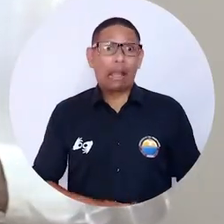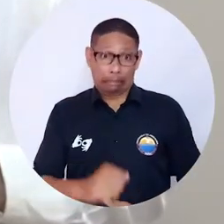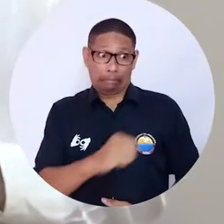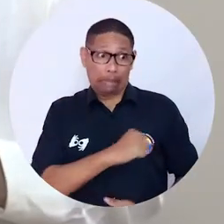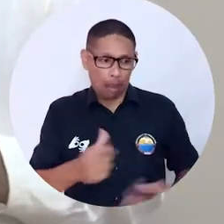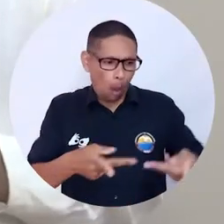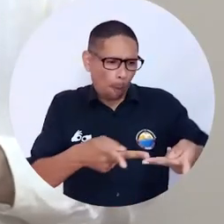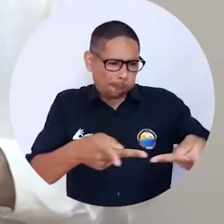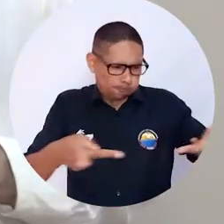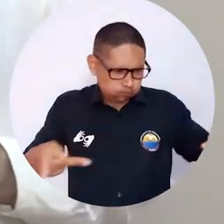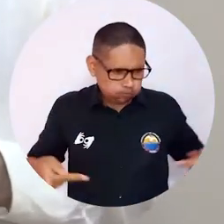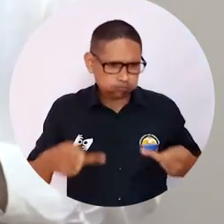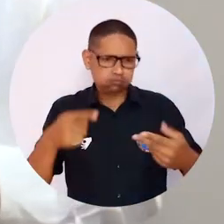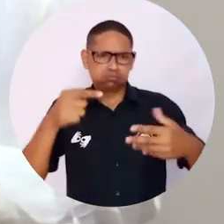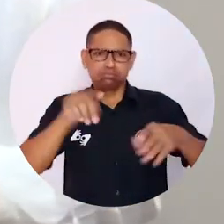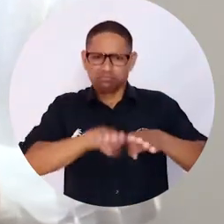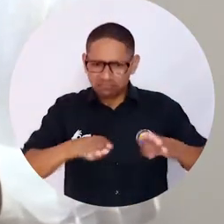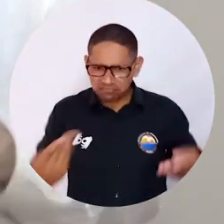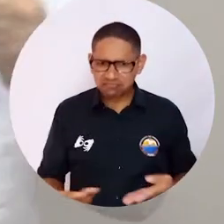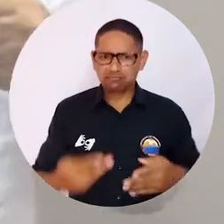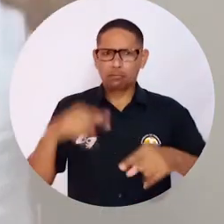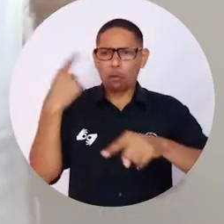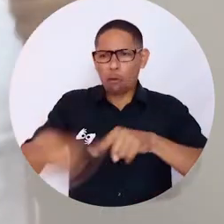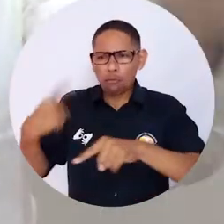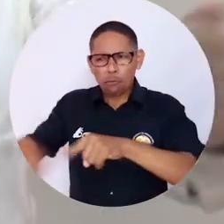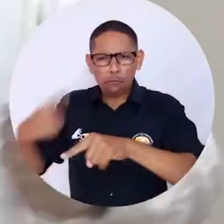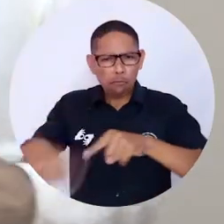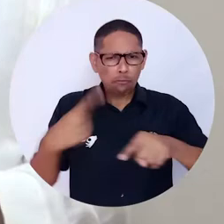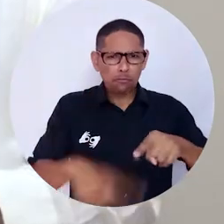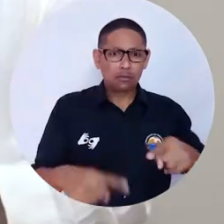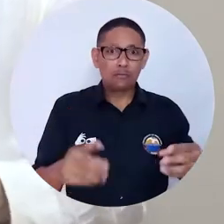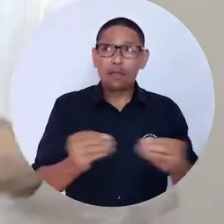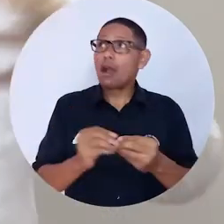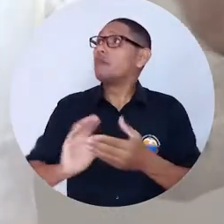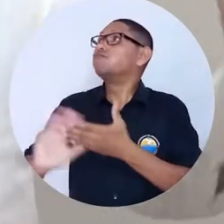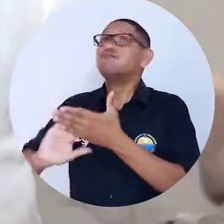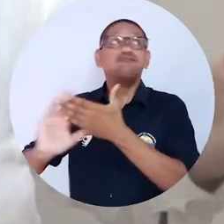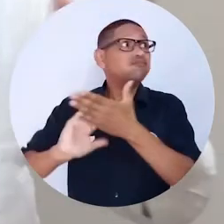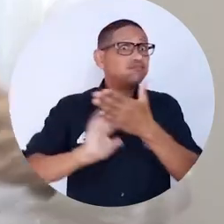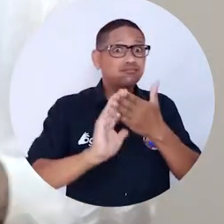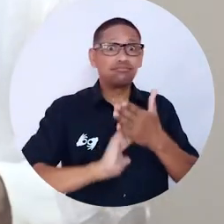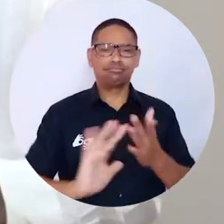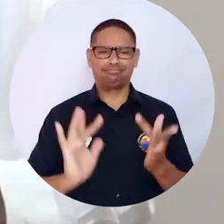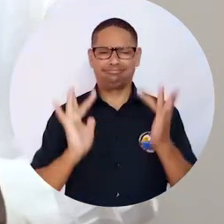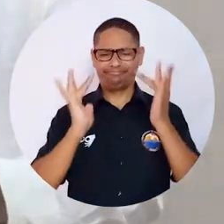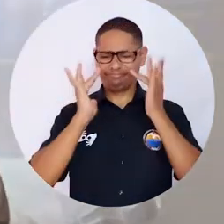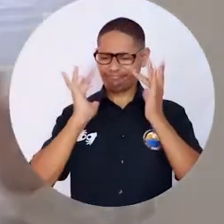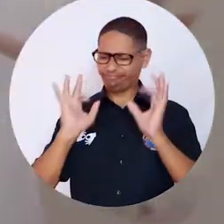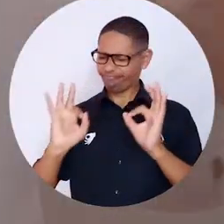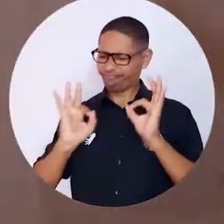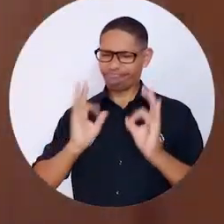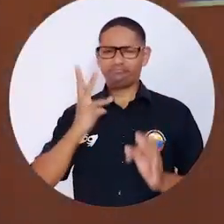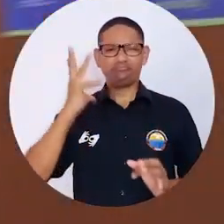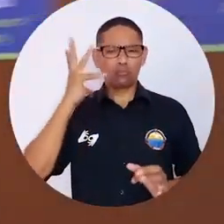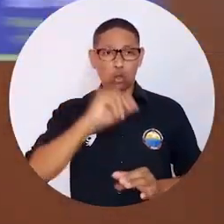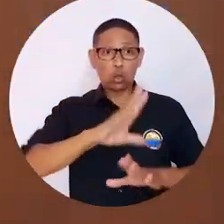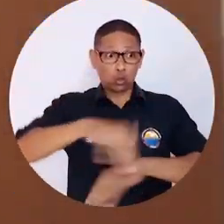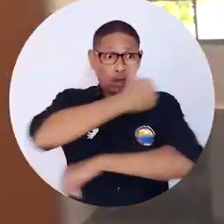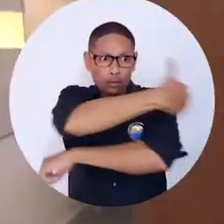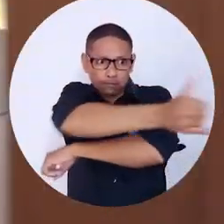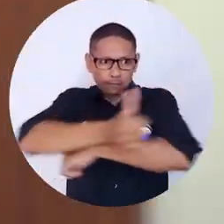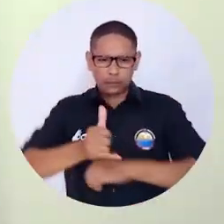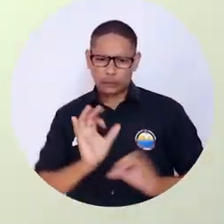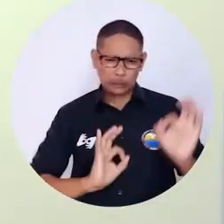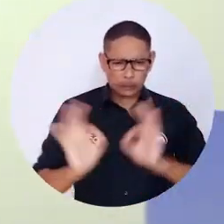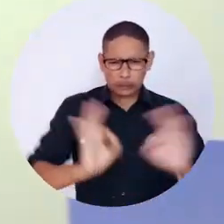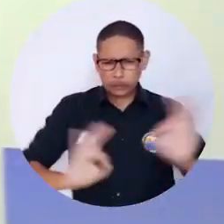¿Qué la Universidad Magdalena? La construcción de mobiliario pero también de infraestructura física con un diseño espectacular, arquitectónicamente bien